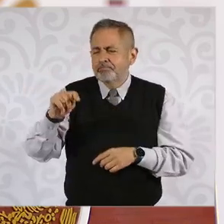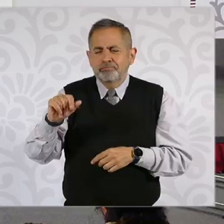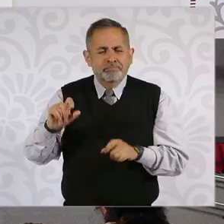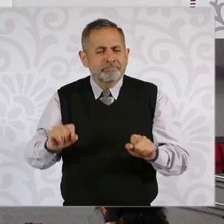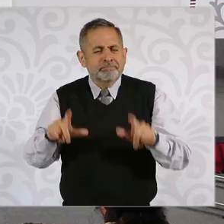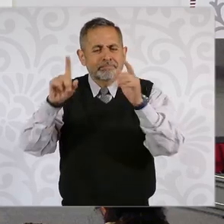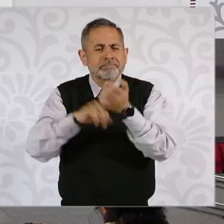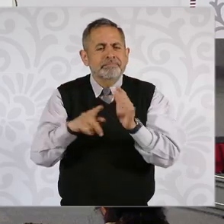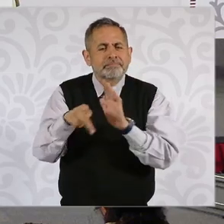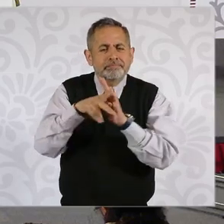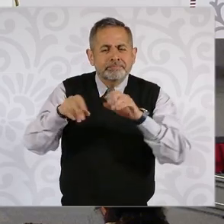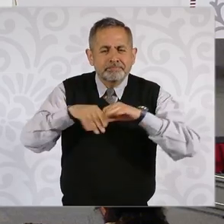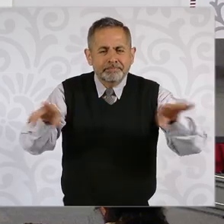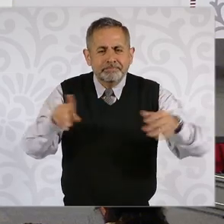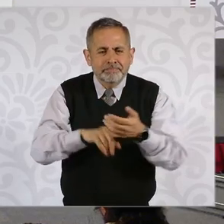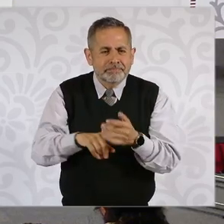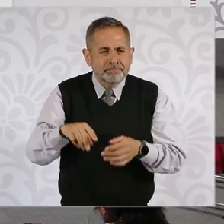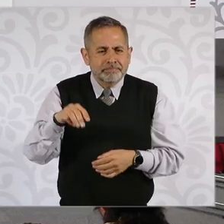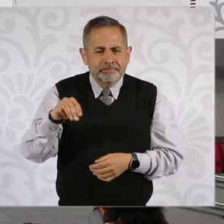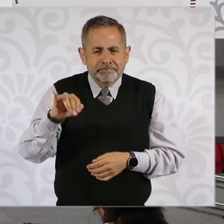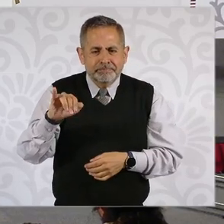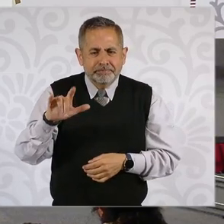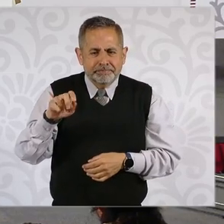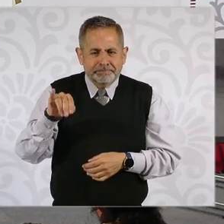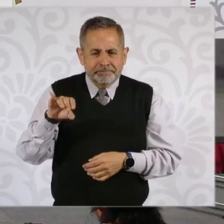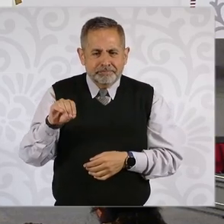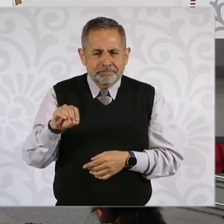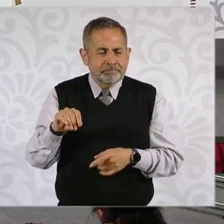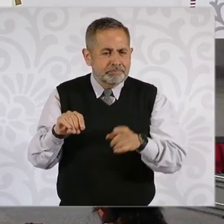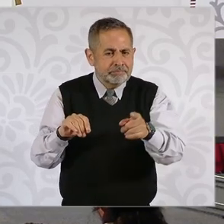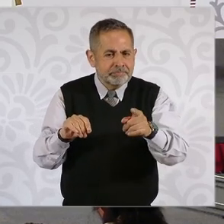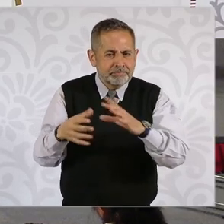el periódico Milenio donde